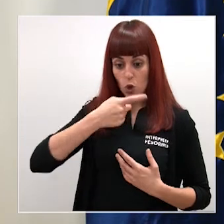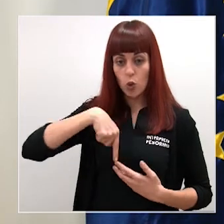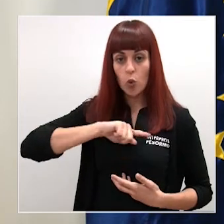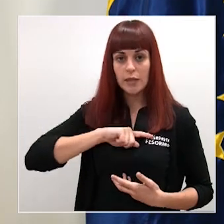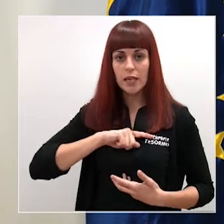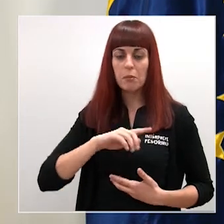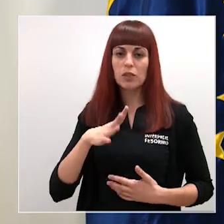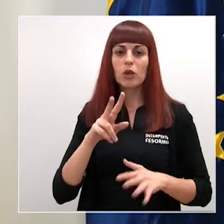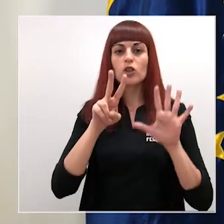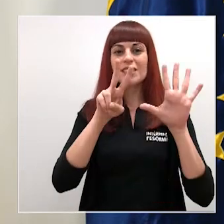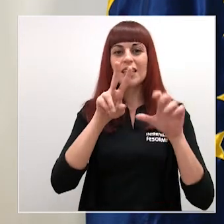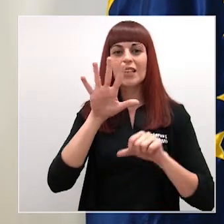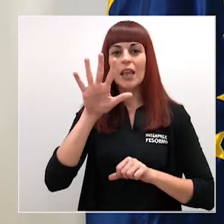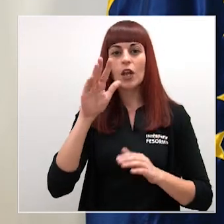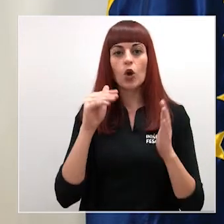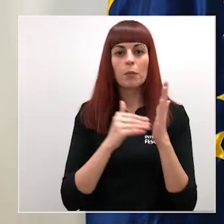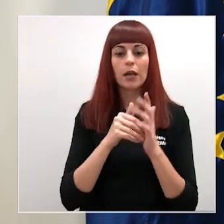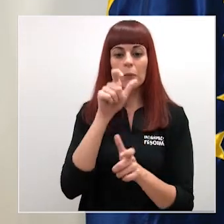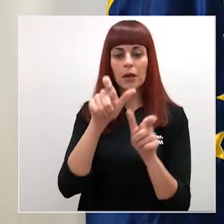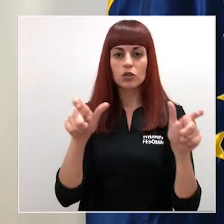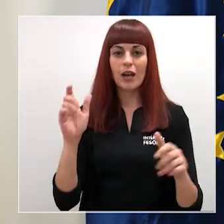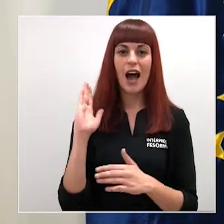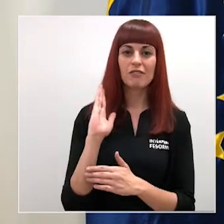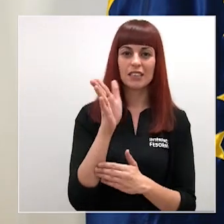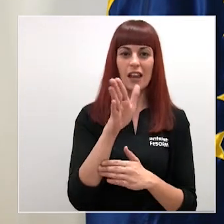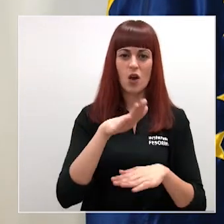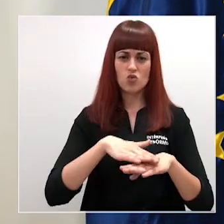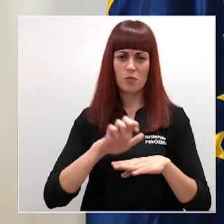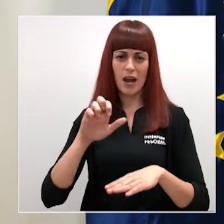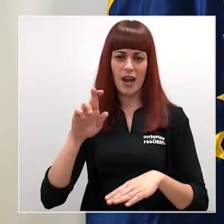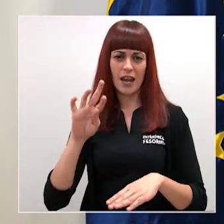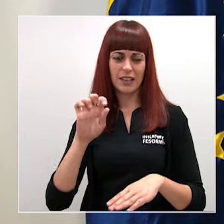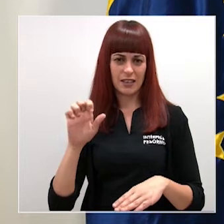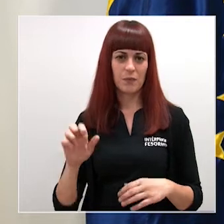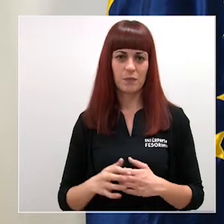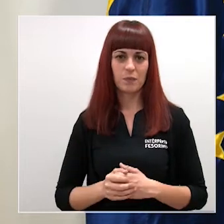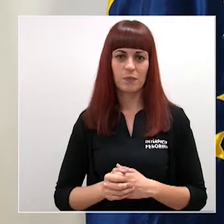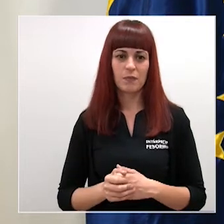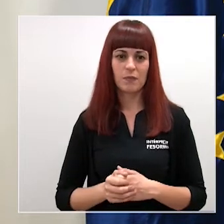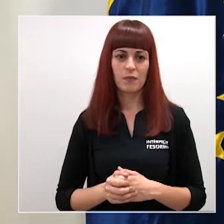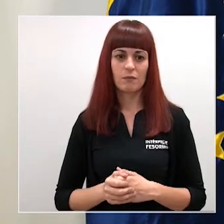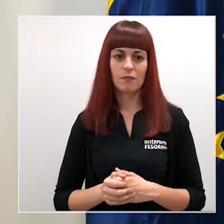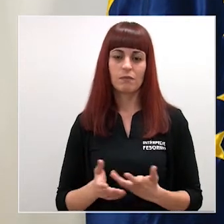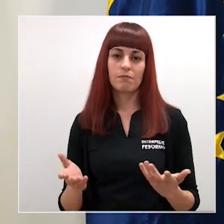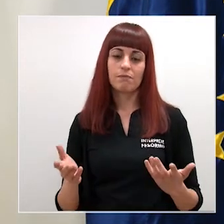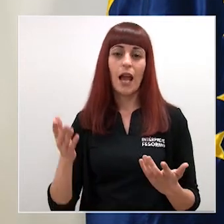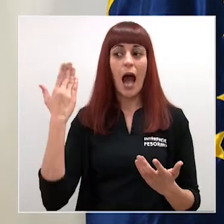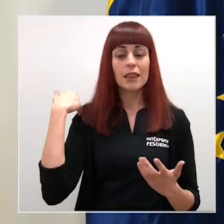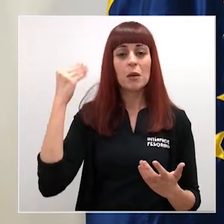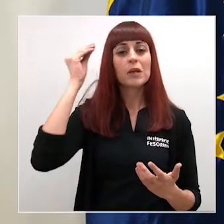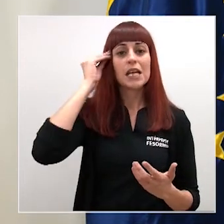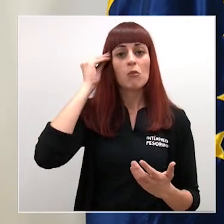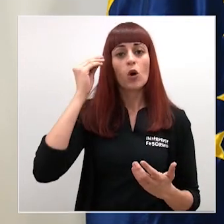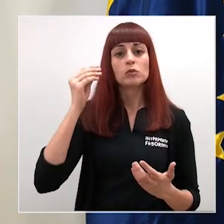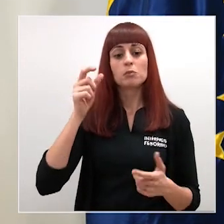van a ser 75.000 afectados por ERTE con lo cual ha bajado considerablemente respecto a las cifras que barajamos es el aspecto positivo que